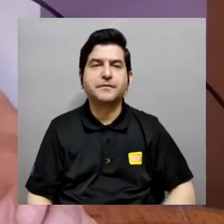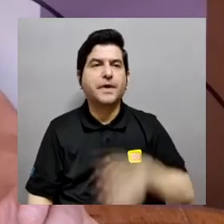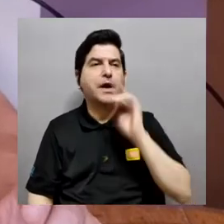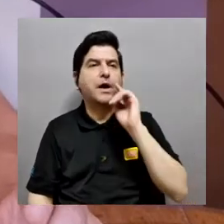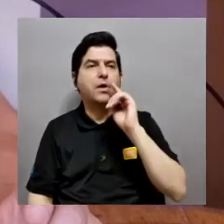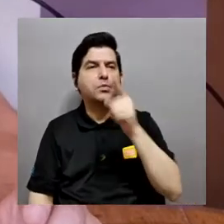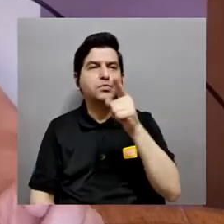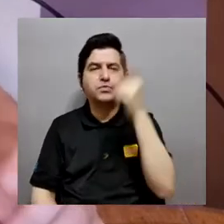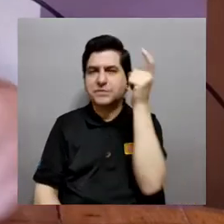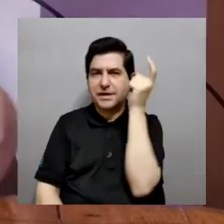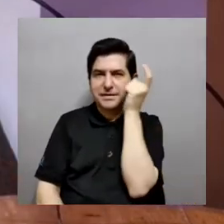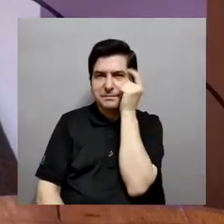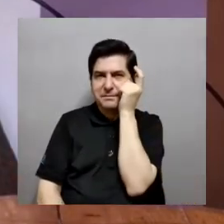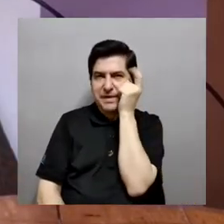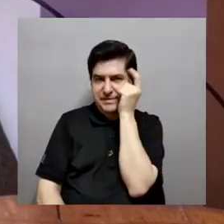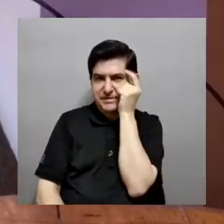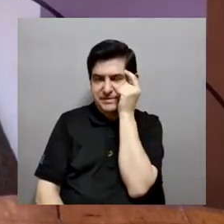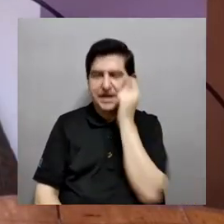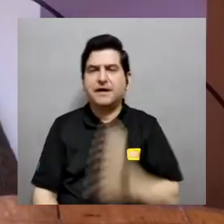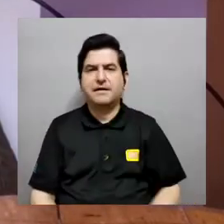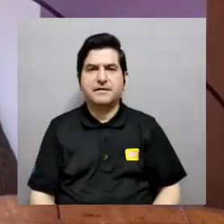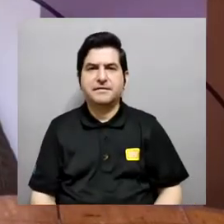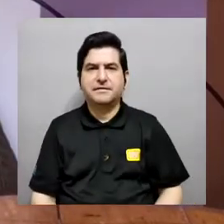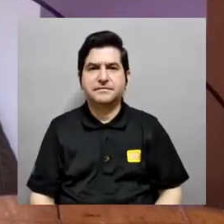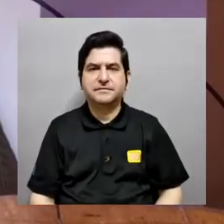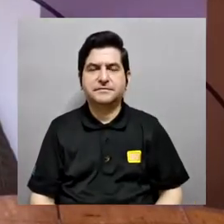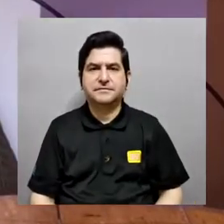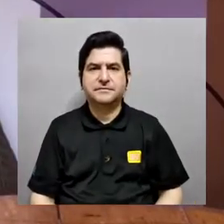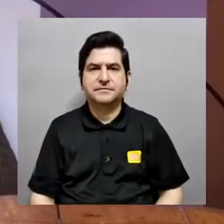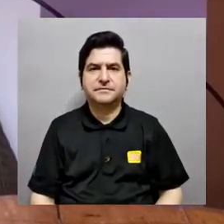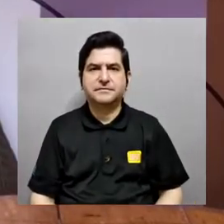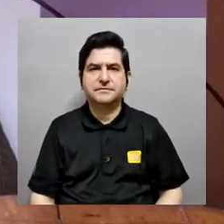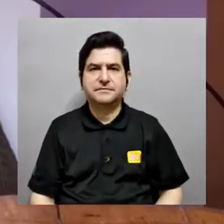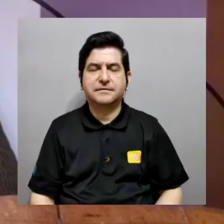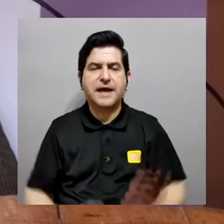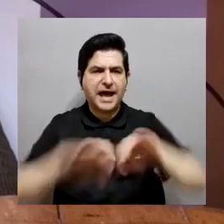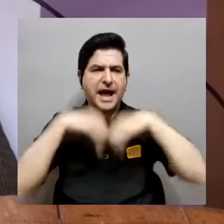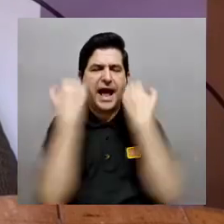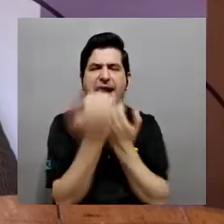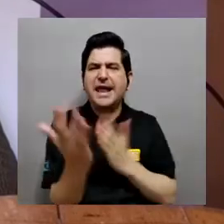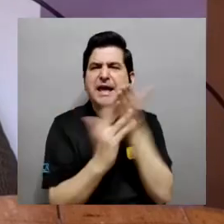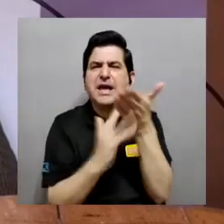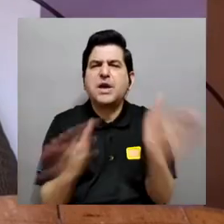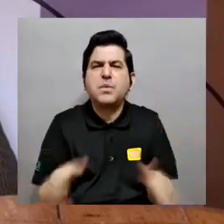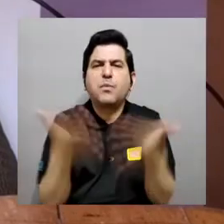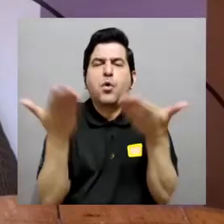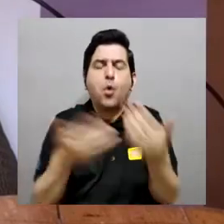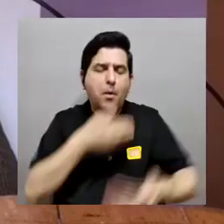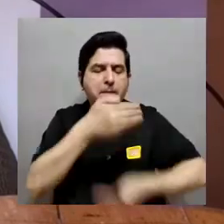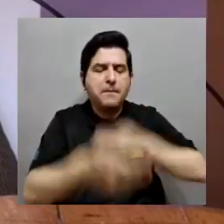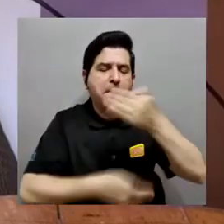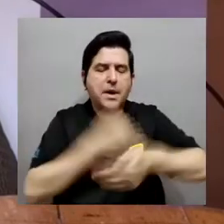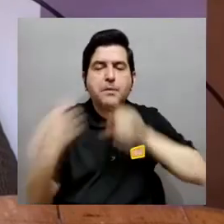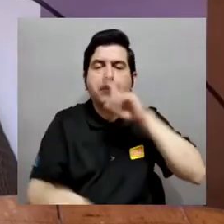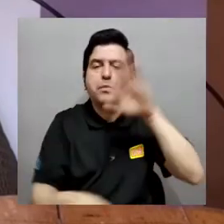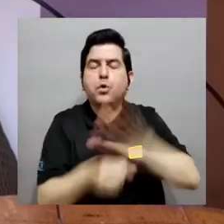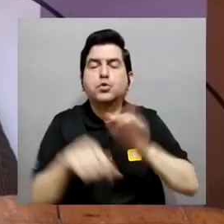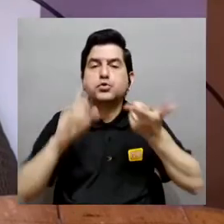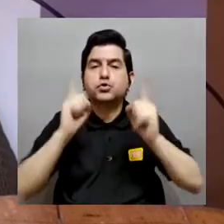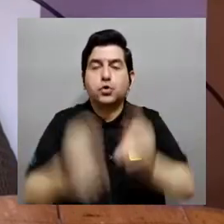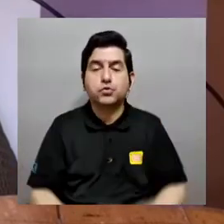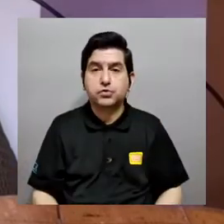verdad y este cómo piensa digamos que se pueda acceder a este